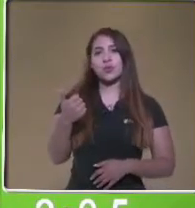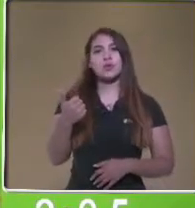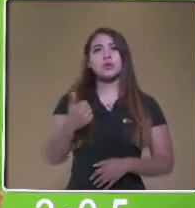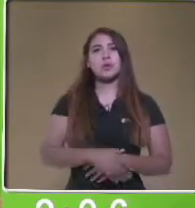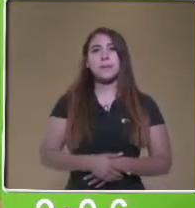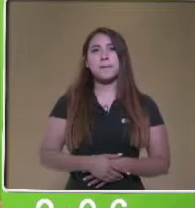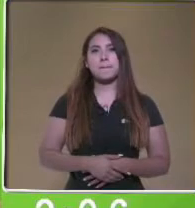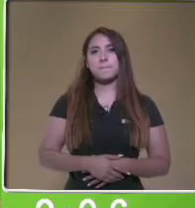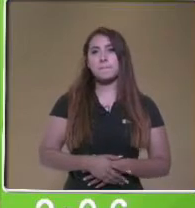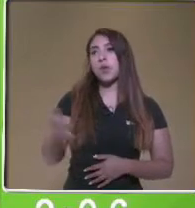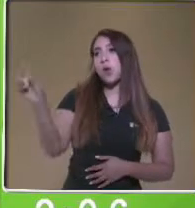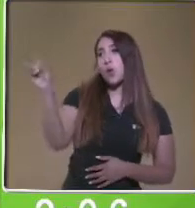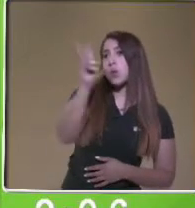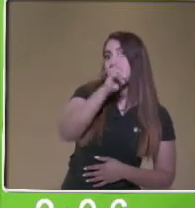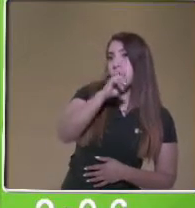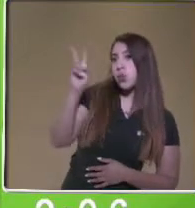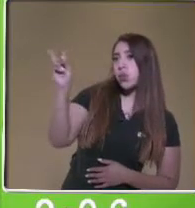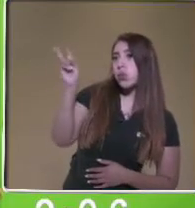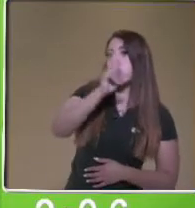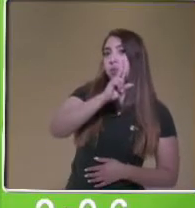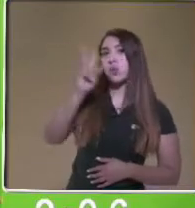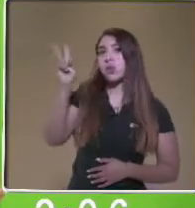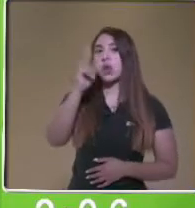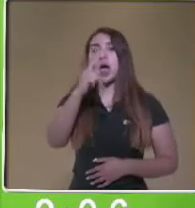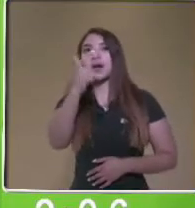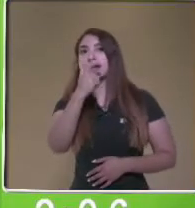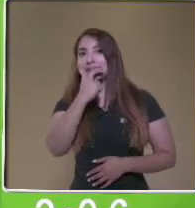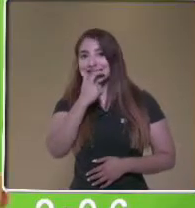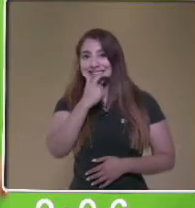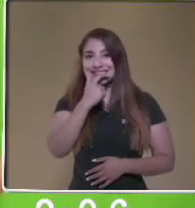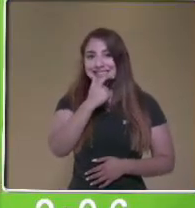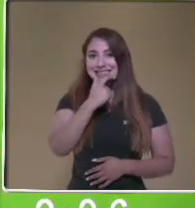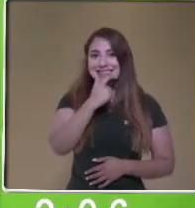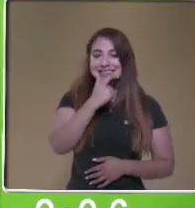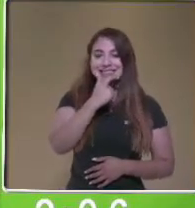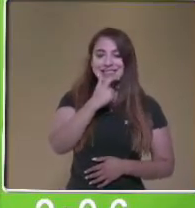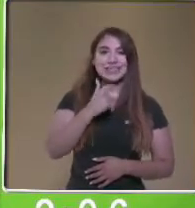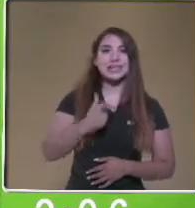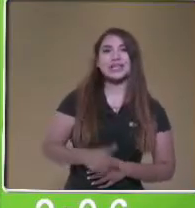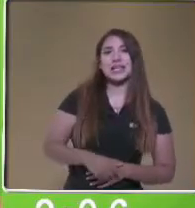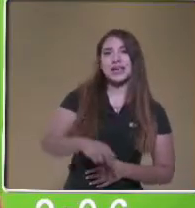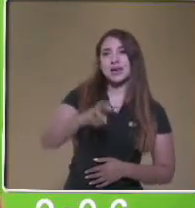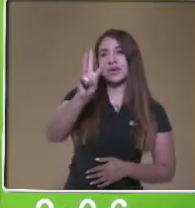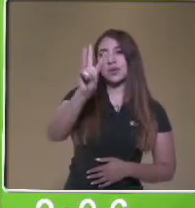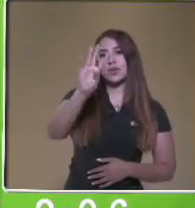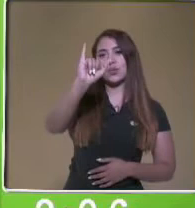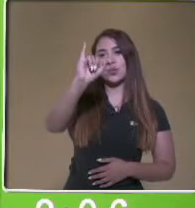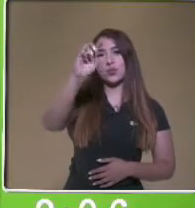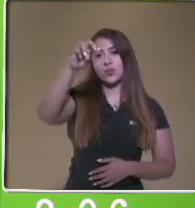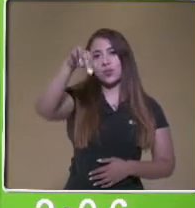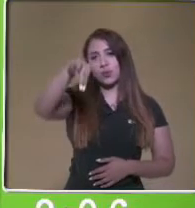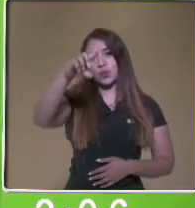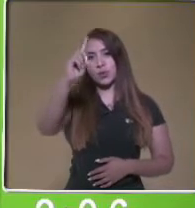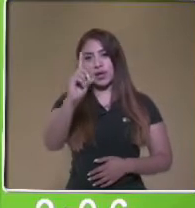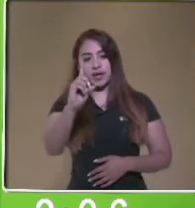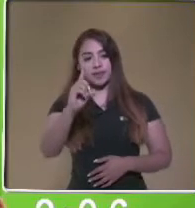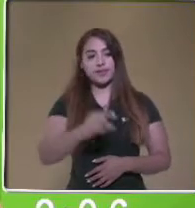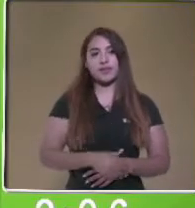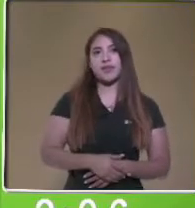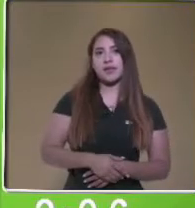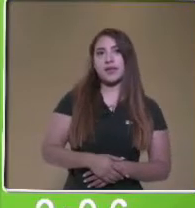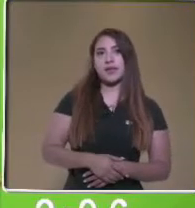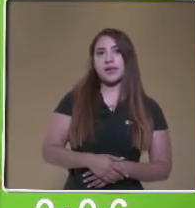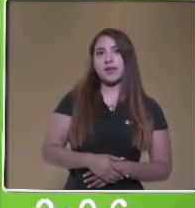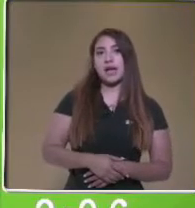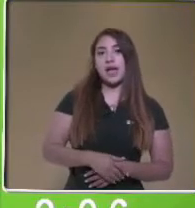es viento. En inglés viento se dice wind. Repitan después de mí viento. En